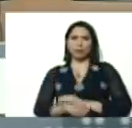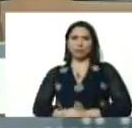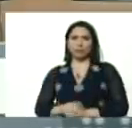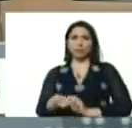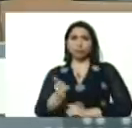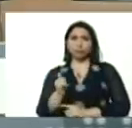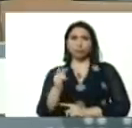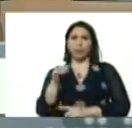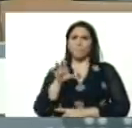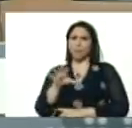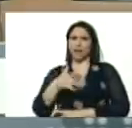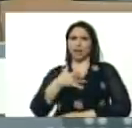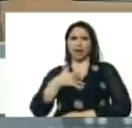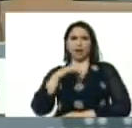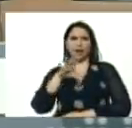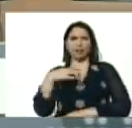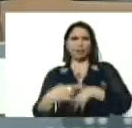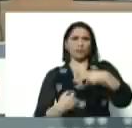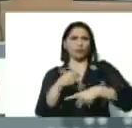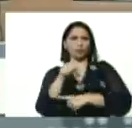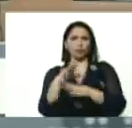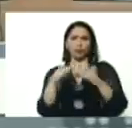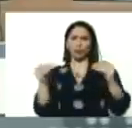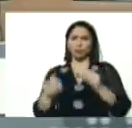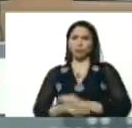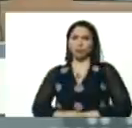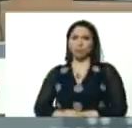habrá patria, habrá revolución, en todos los casos,